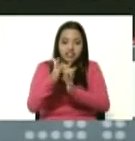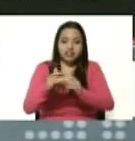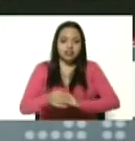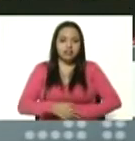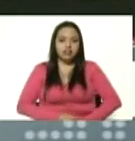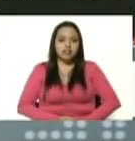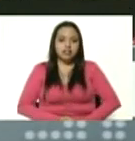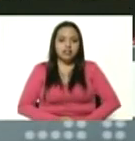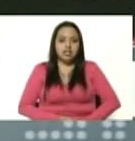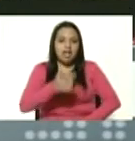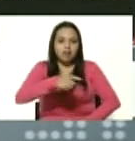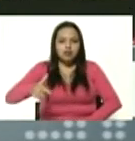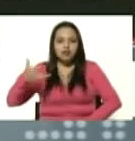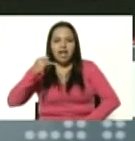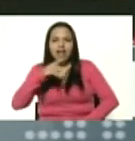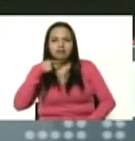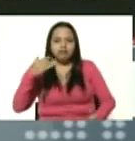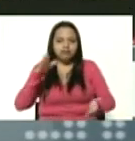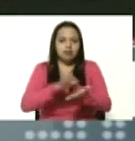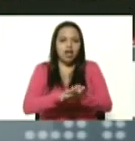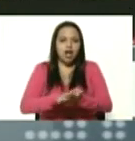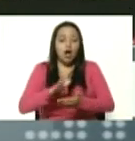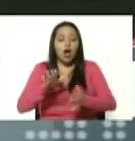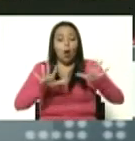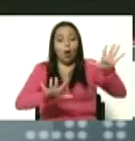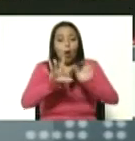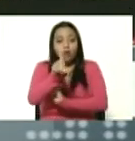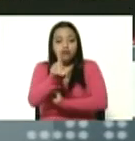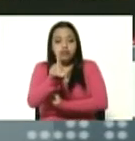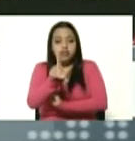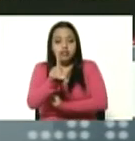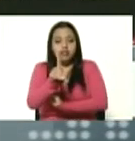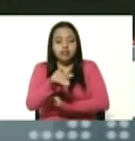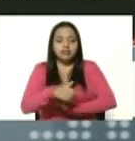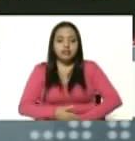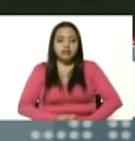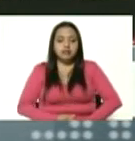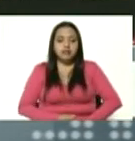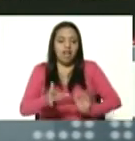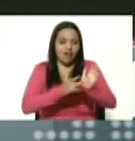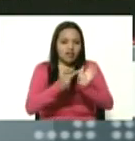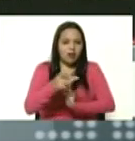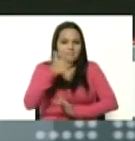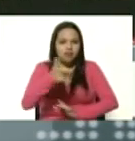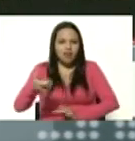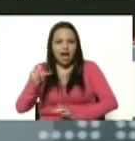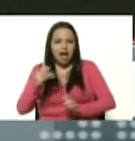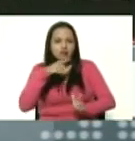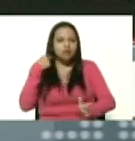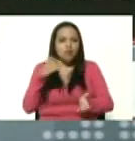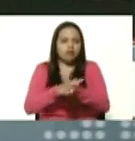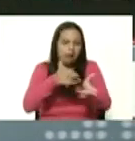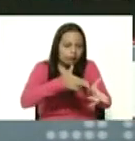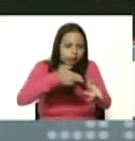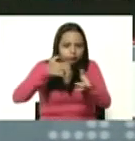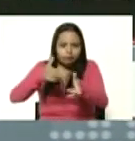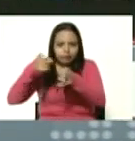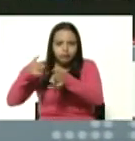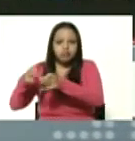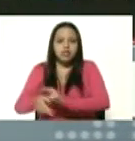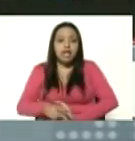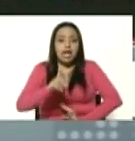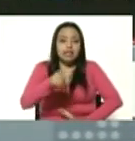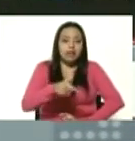fueron asesinados el 11 de abril por los francotiradores familiares los que quedaron heridos y quedaron